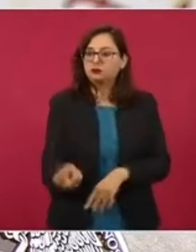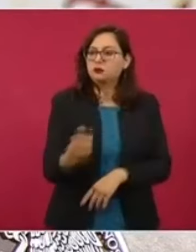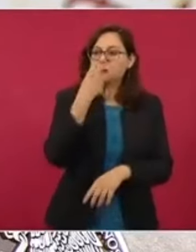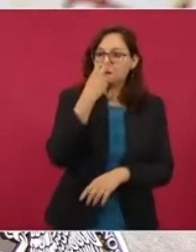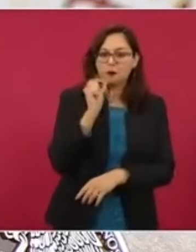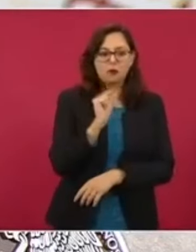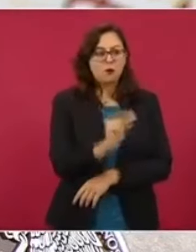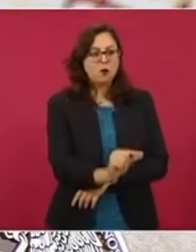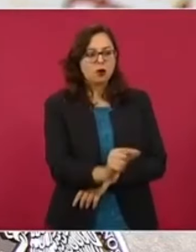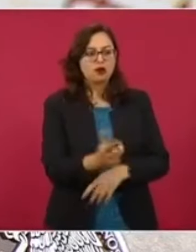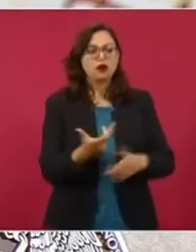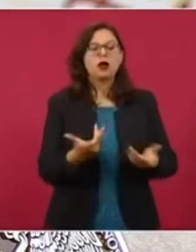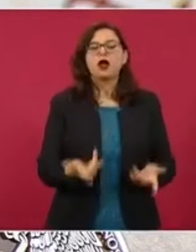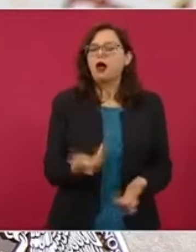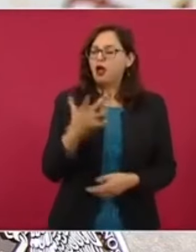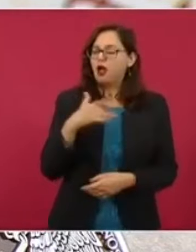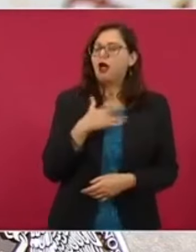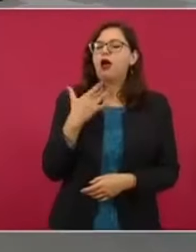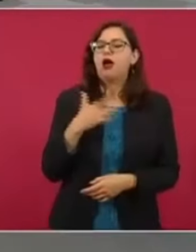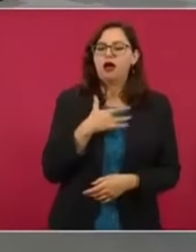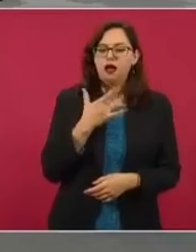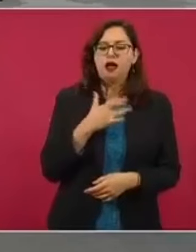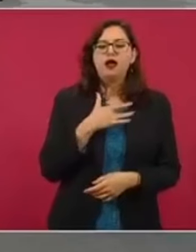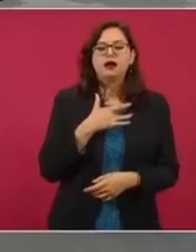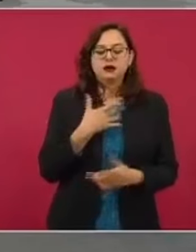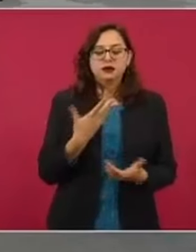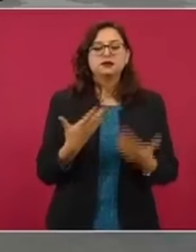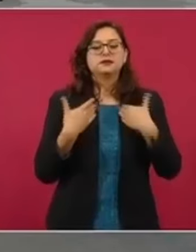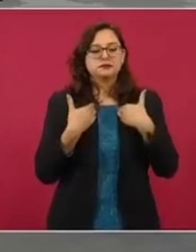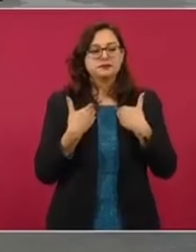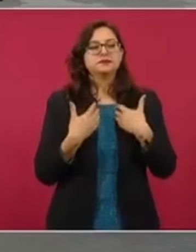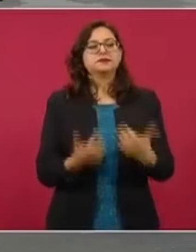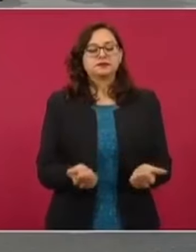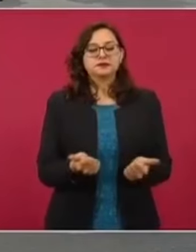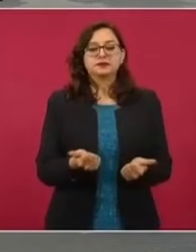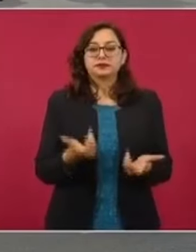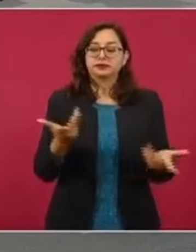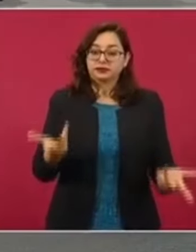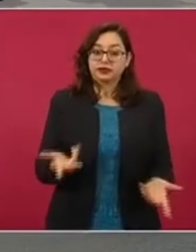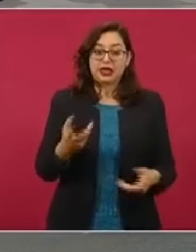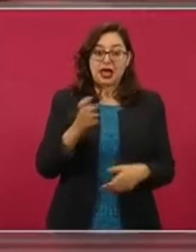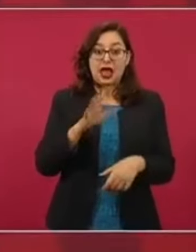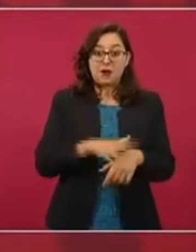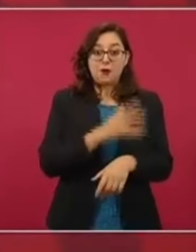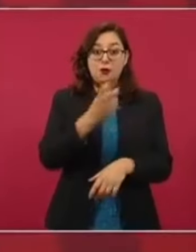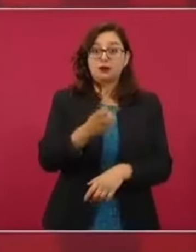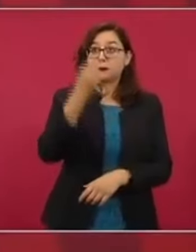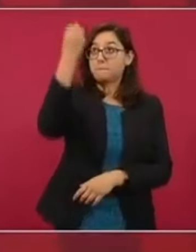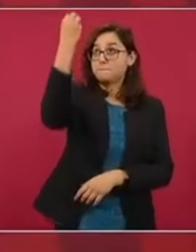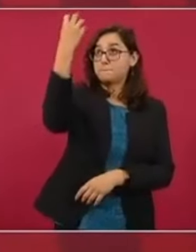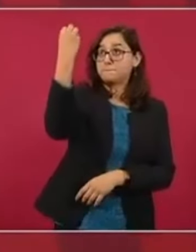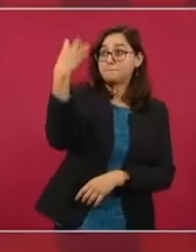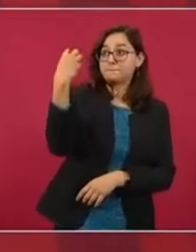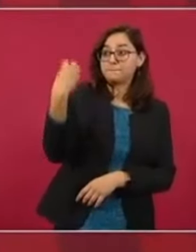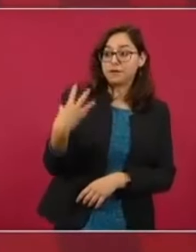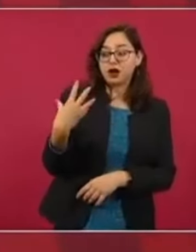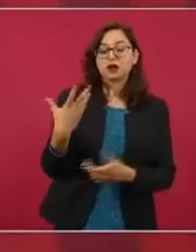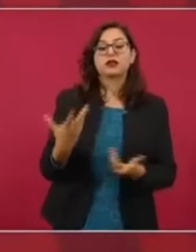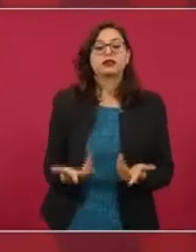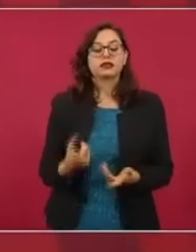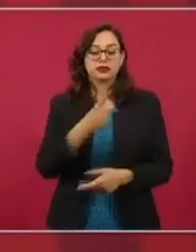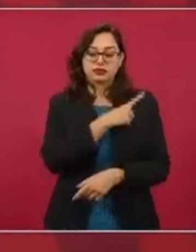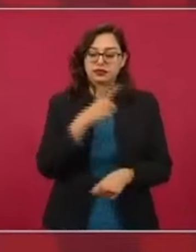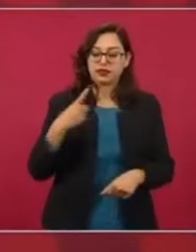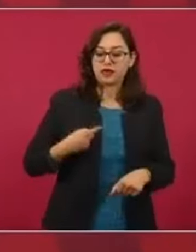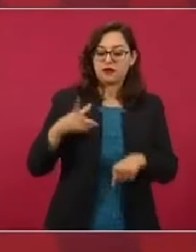ponderación a aquellos que tienen algún cambio en el semáforo de los colores, es por un manejo de